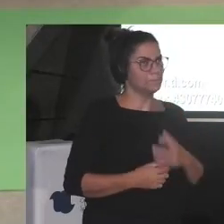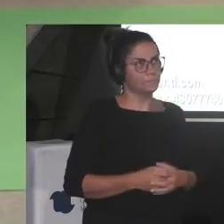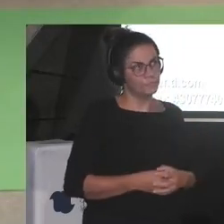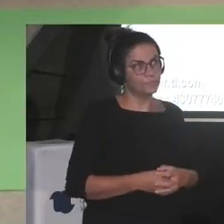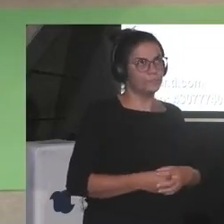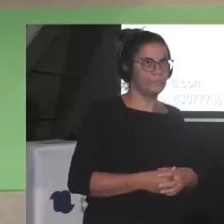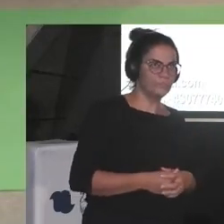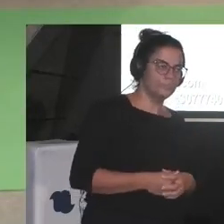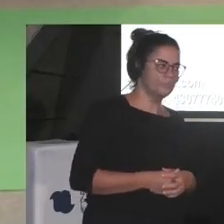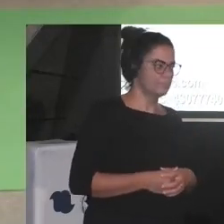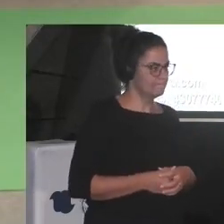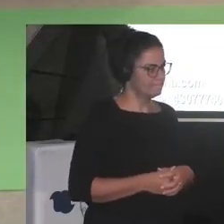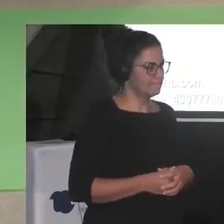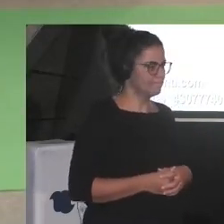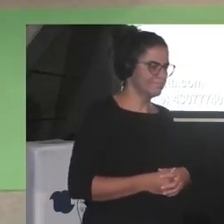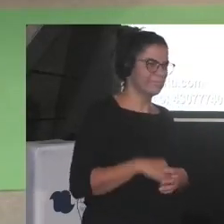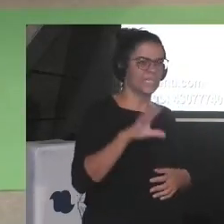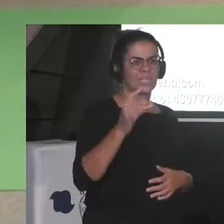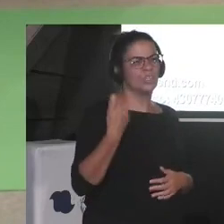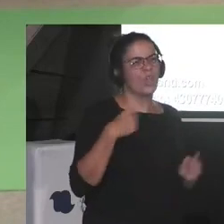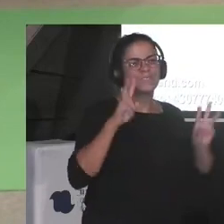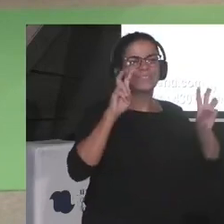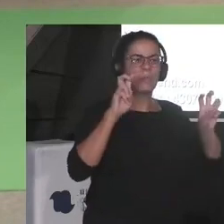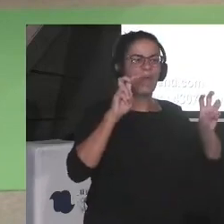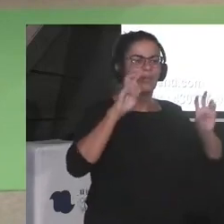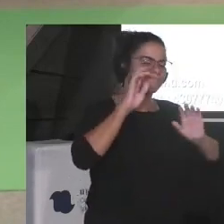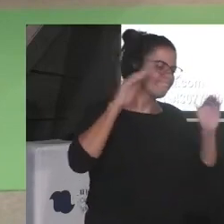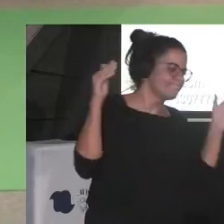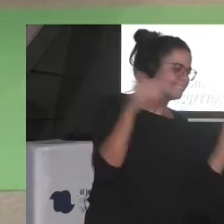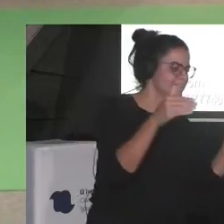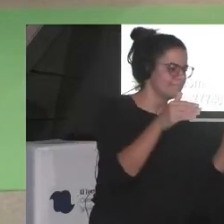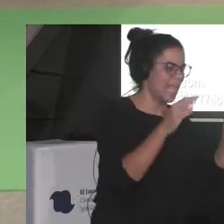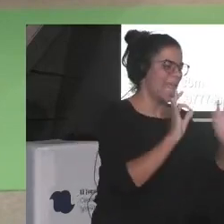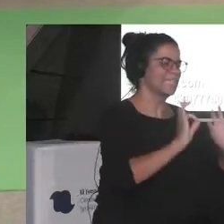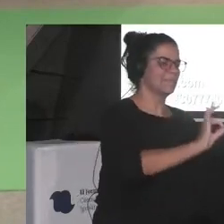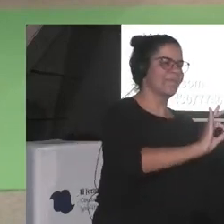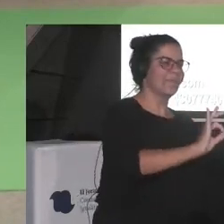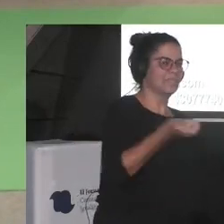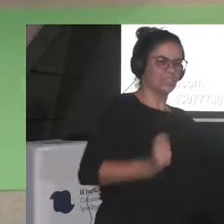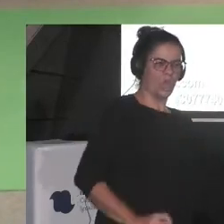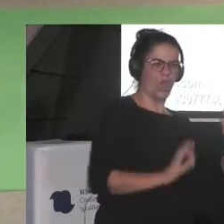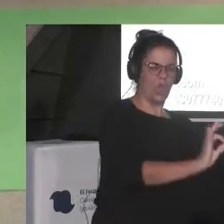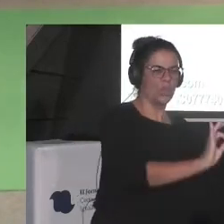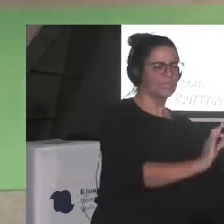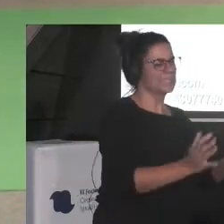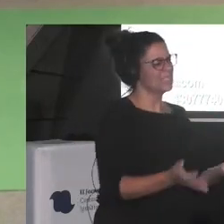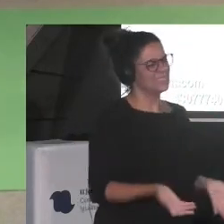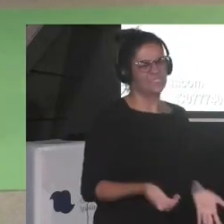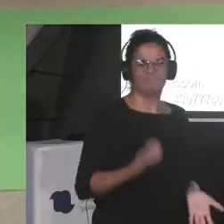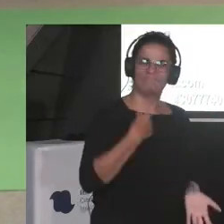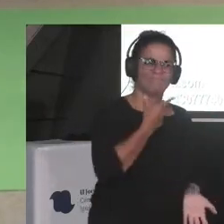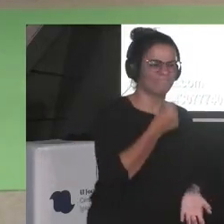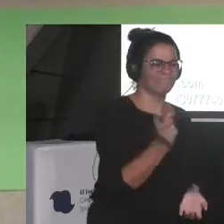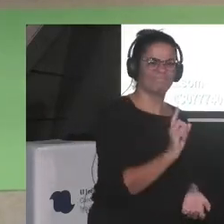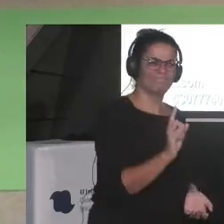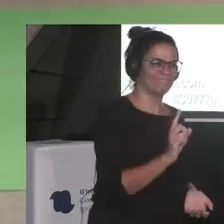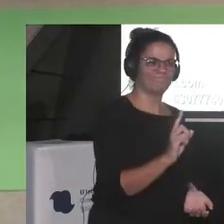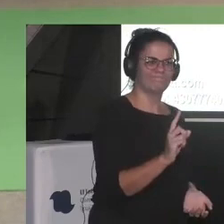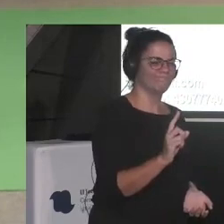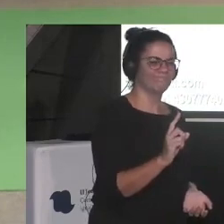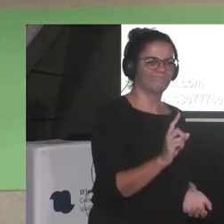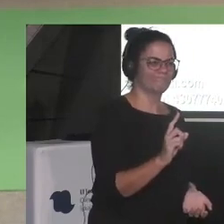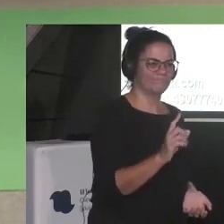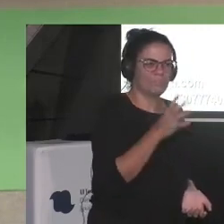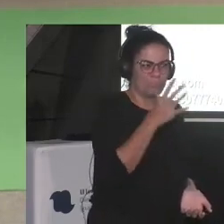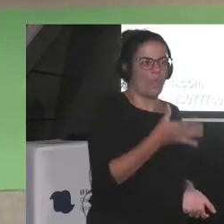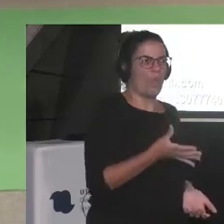la verdad es que detesto un poco lo de la especialización porque porque es verdad que ya yo misma ¿no? o